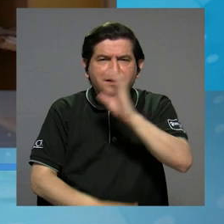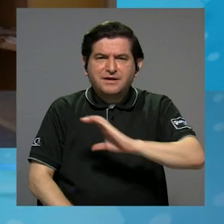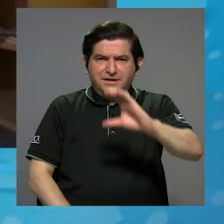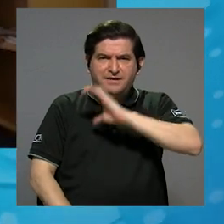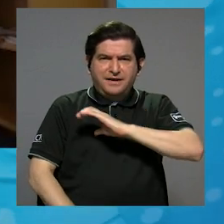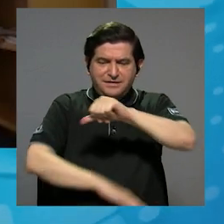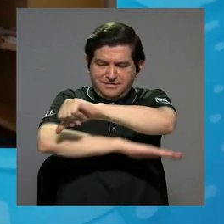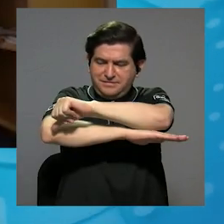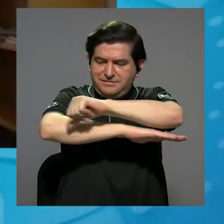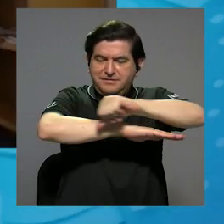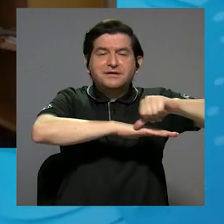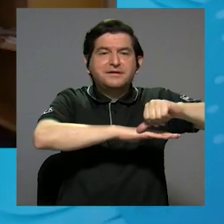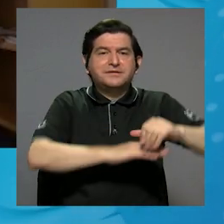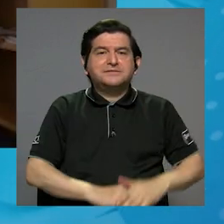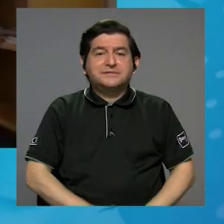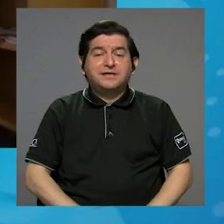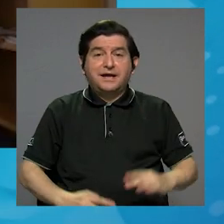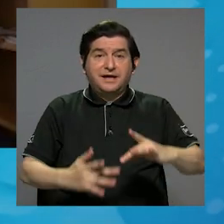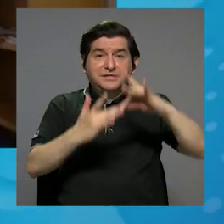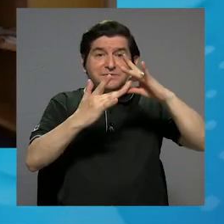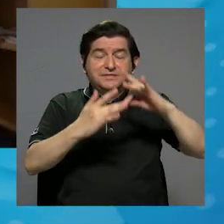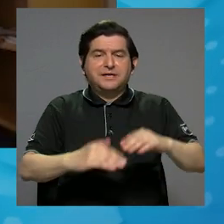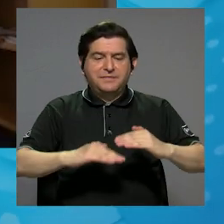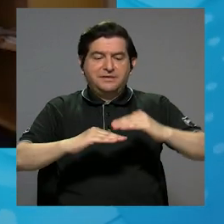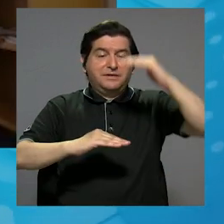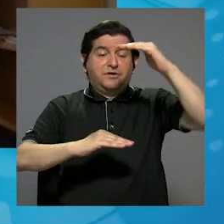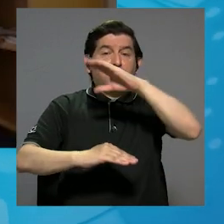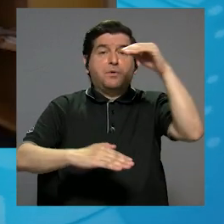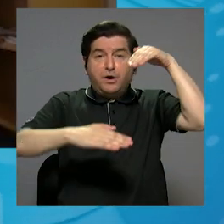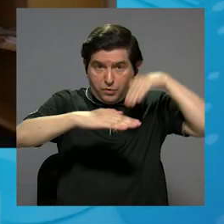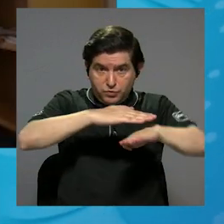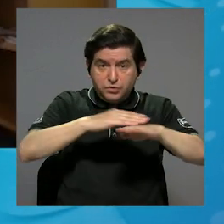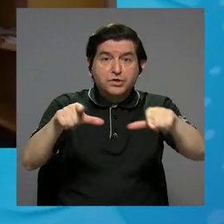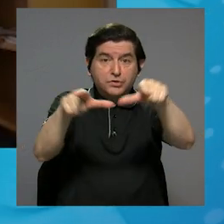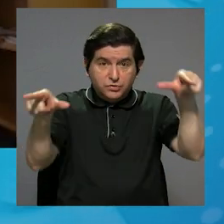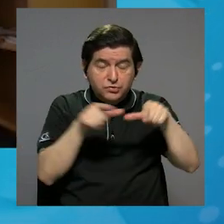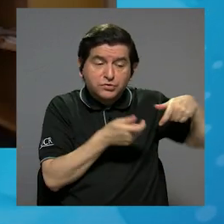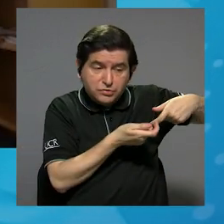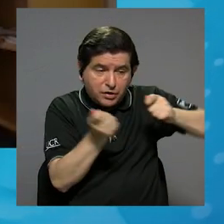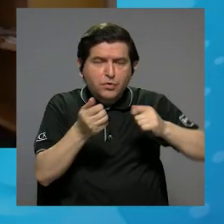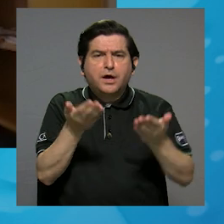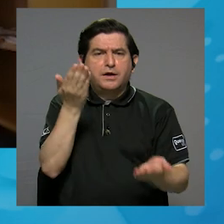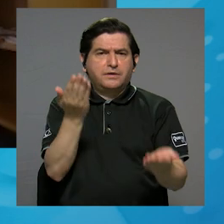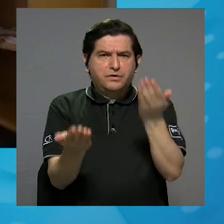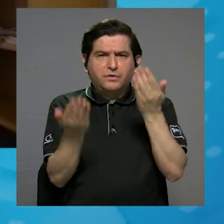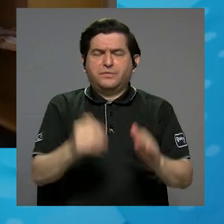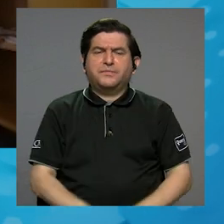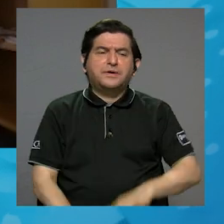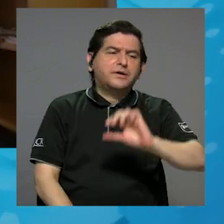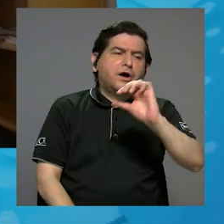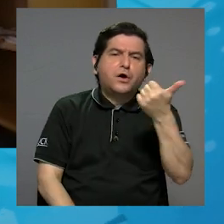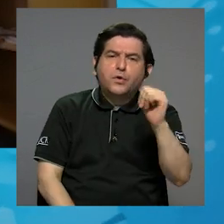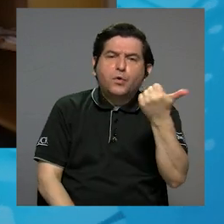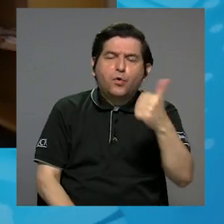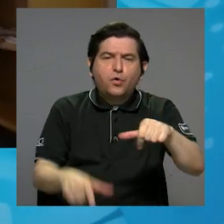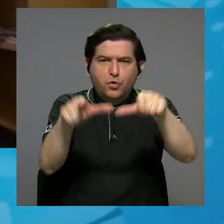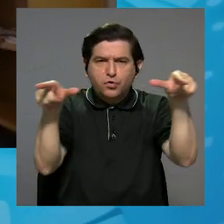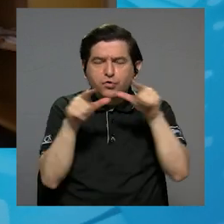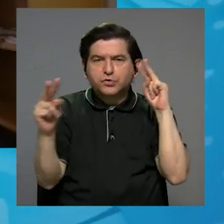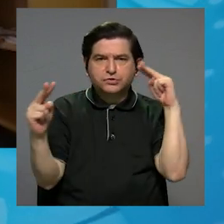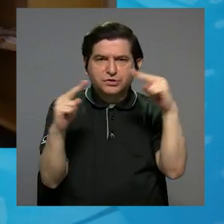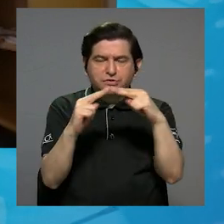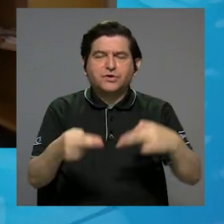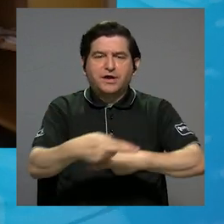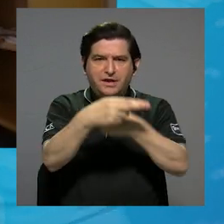los rasgos arquitectónicos elevados sobre todo y los hundidos del sitio arqueológico para poder comparar con otros sitios